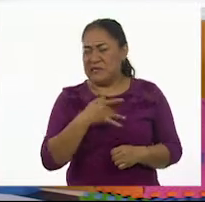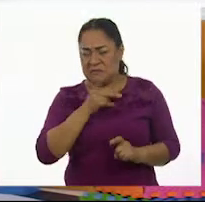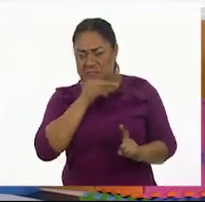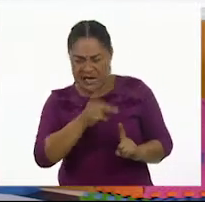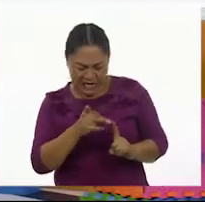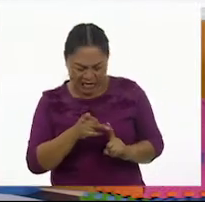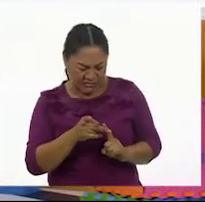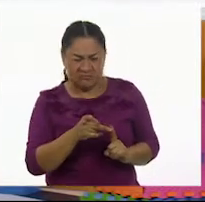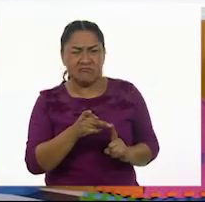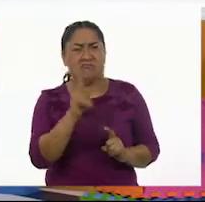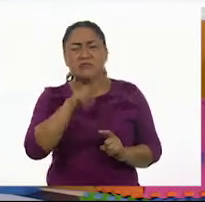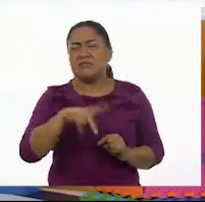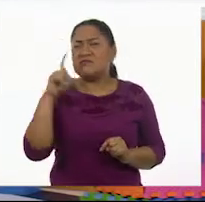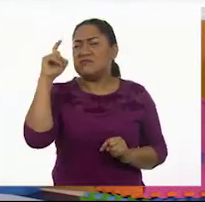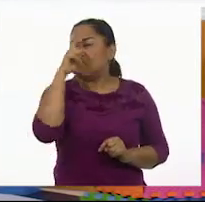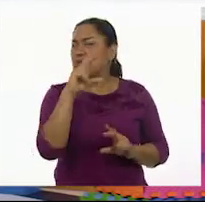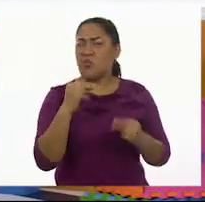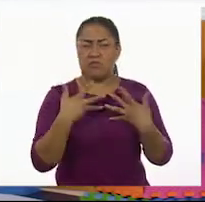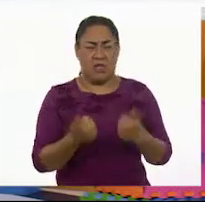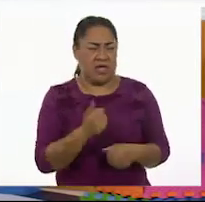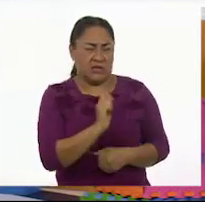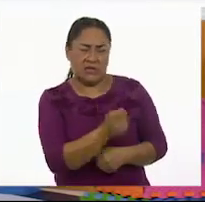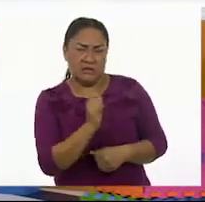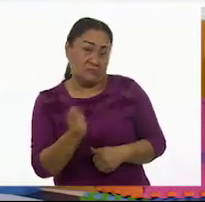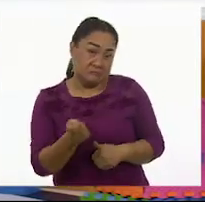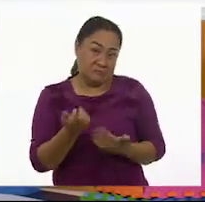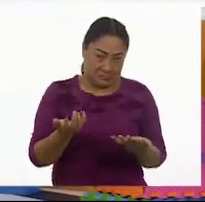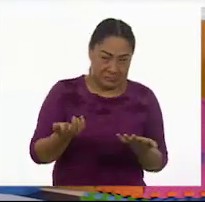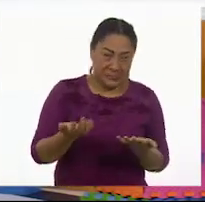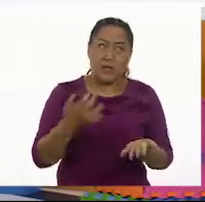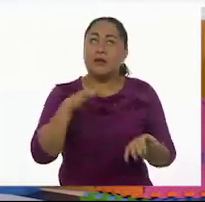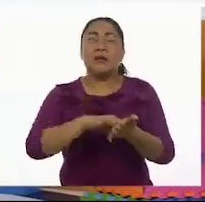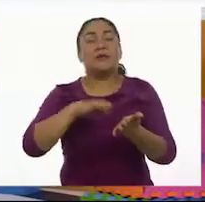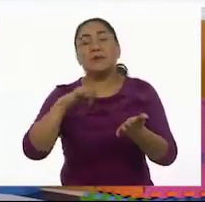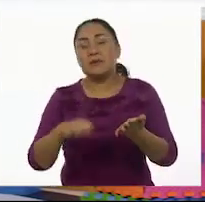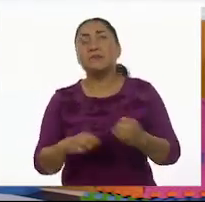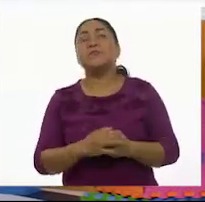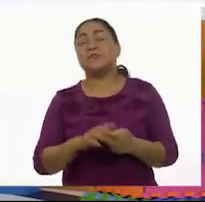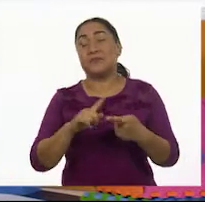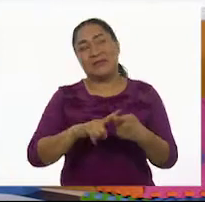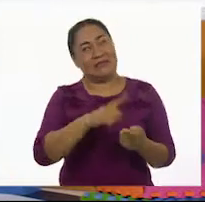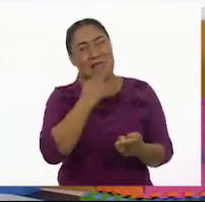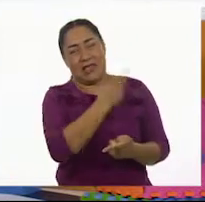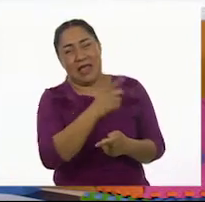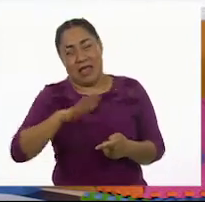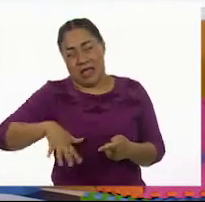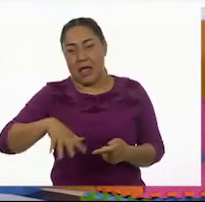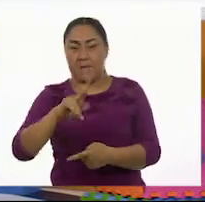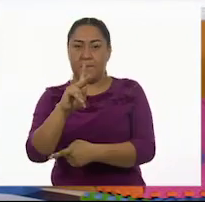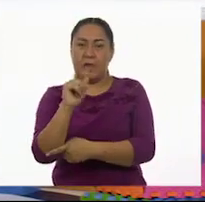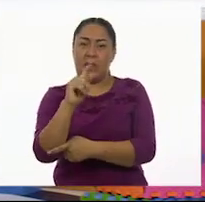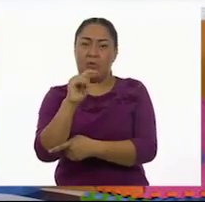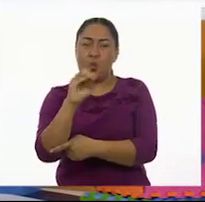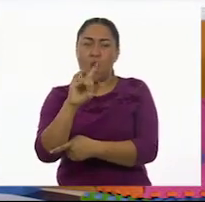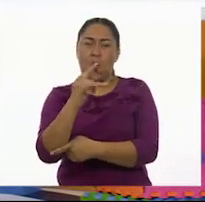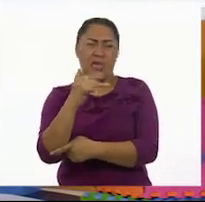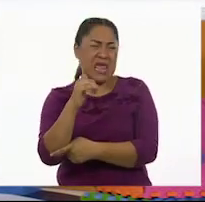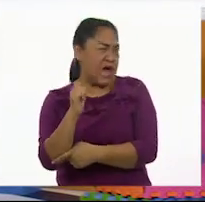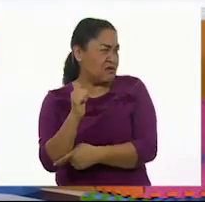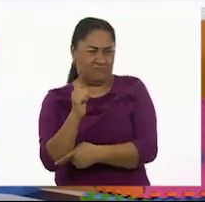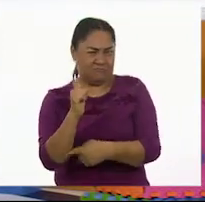significado o nos cuestan un poquito de trabajo saber qué son. Por ejemplo, como patología, tuve que buscar en un